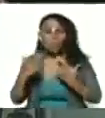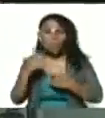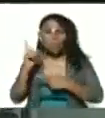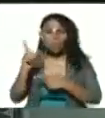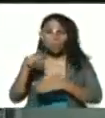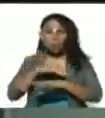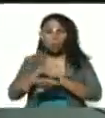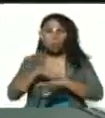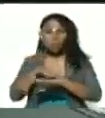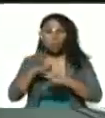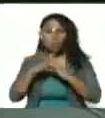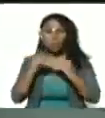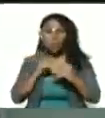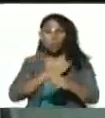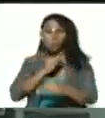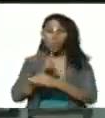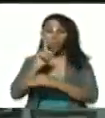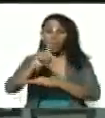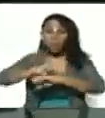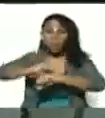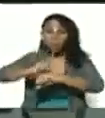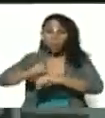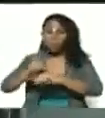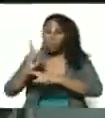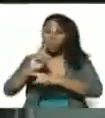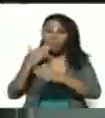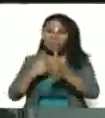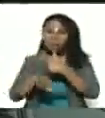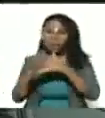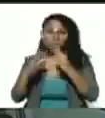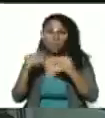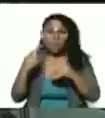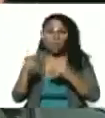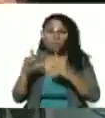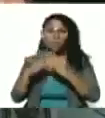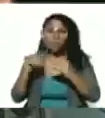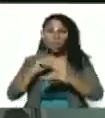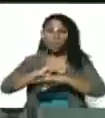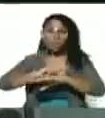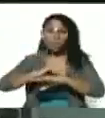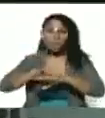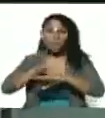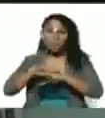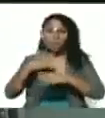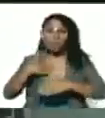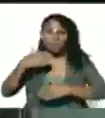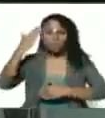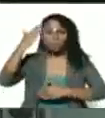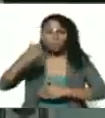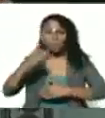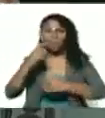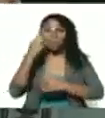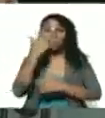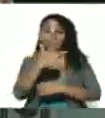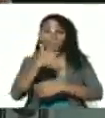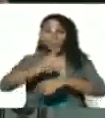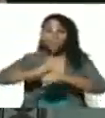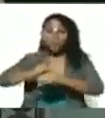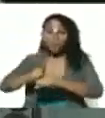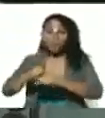los ministros todo el mundo tenía un tanque no salieron todos pero todos los ministros tenían un tanque mi almirante en jefe arregló tres tanques